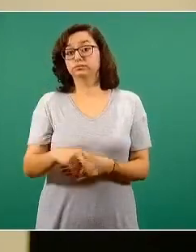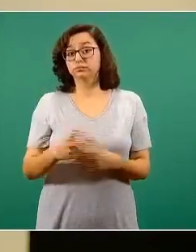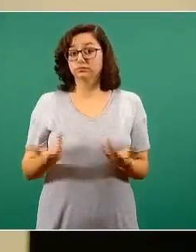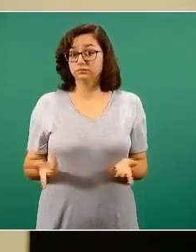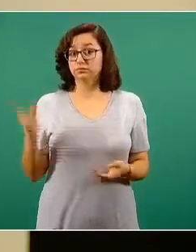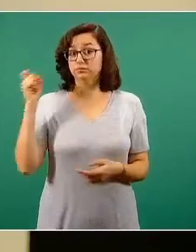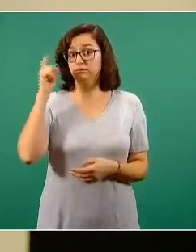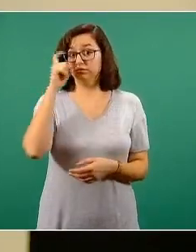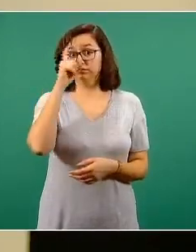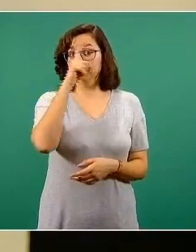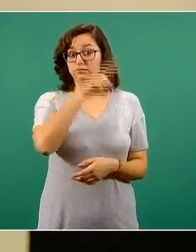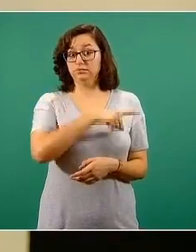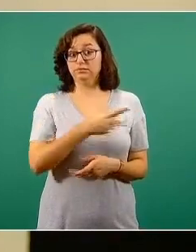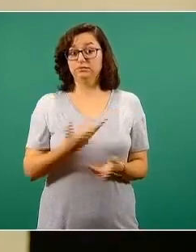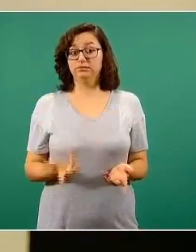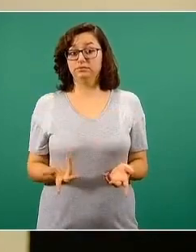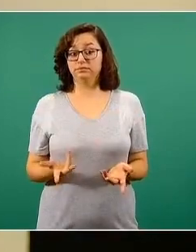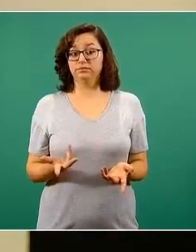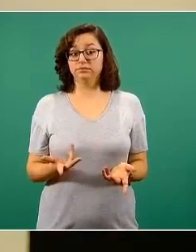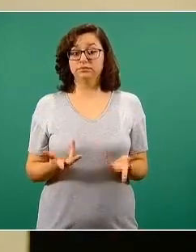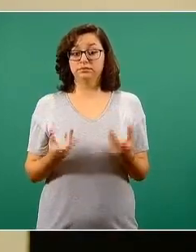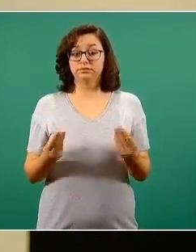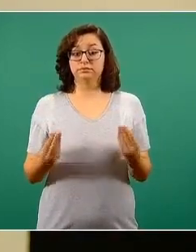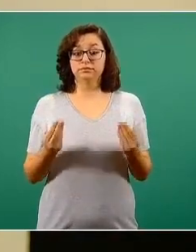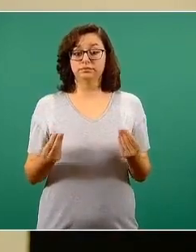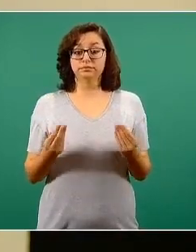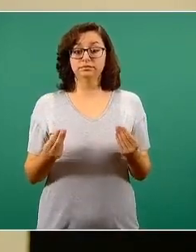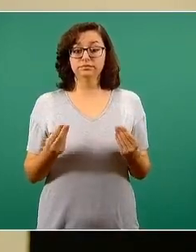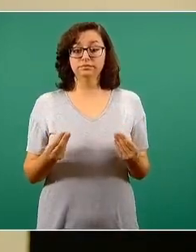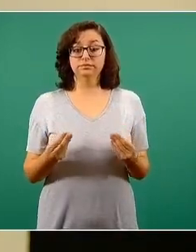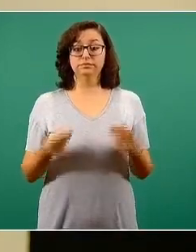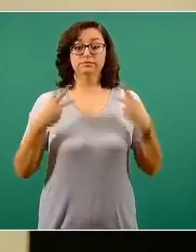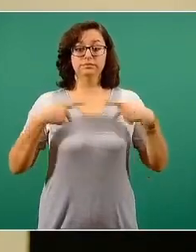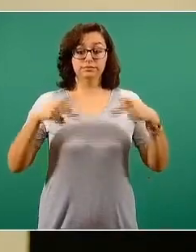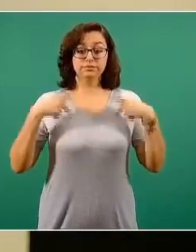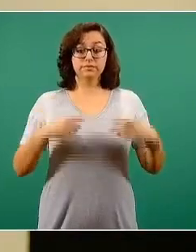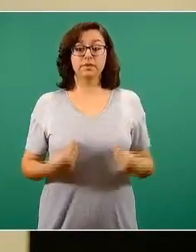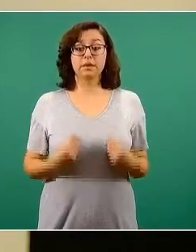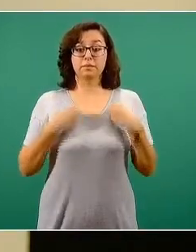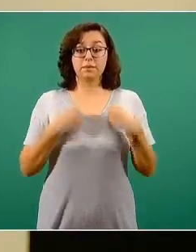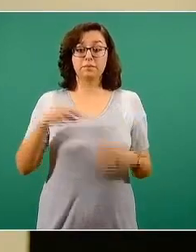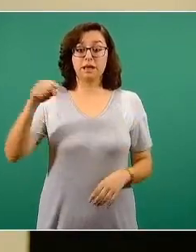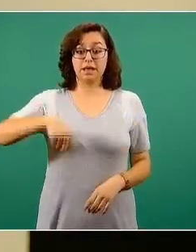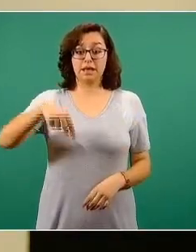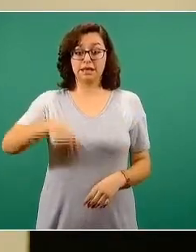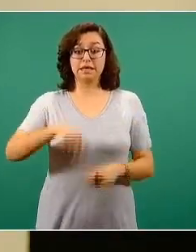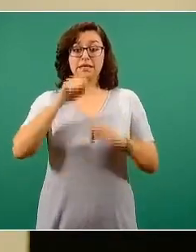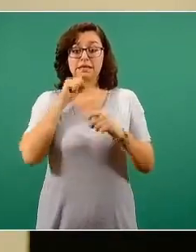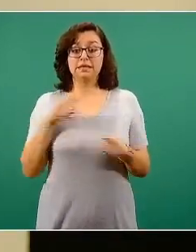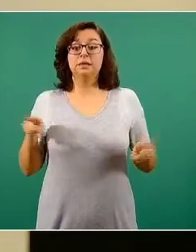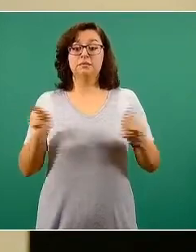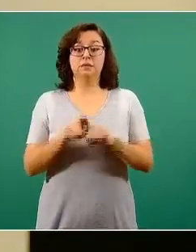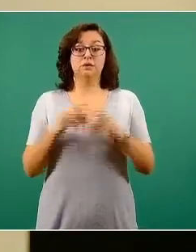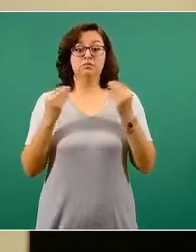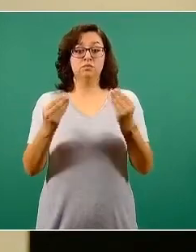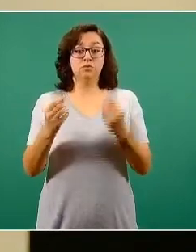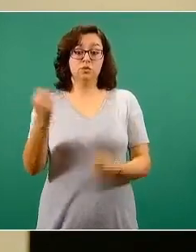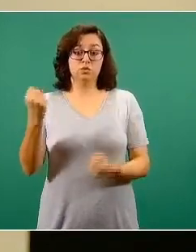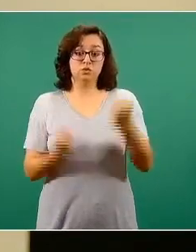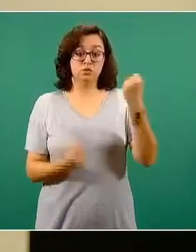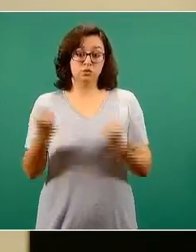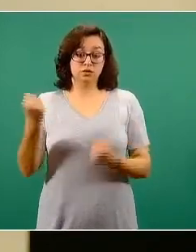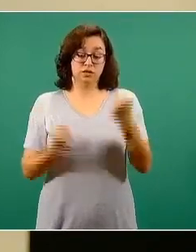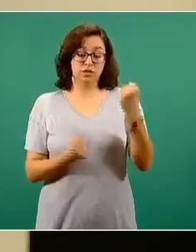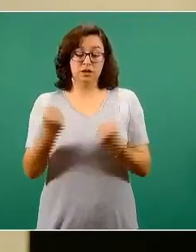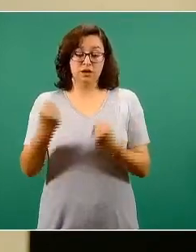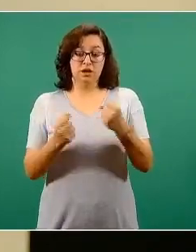En donde pues estamos hablando, aparte de una gran carga de población, también estamos hablando de una gran carga vehicular. Y